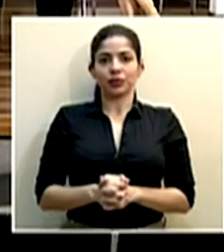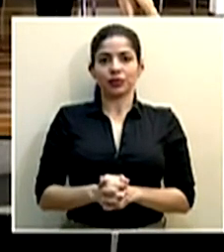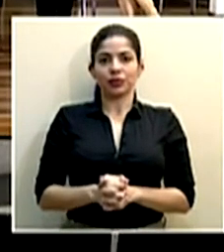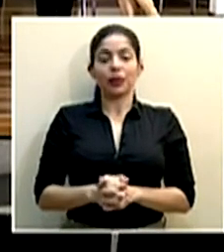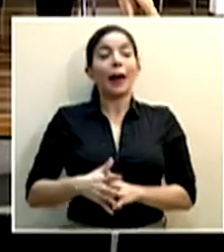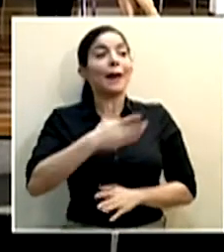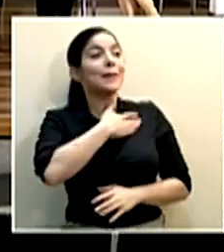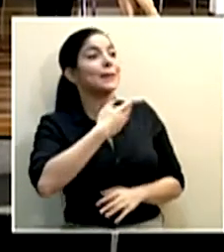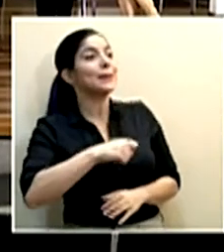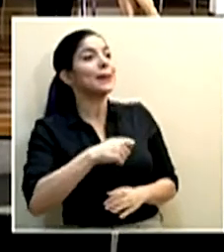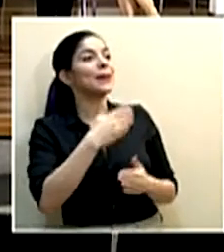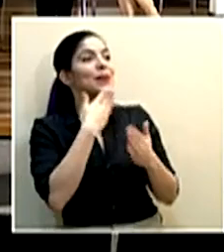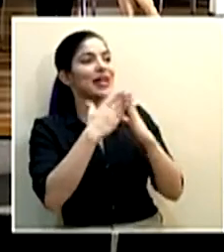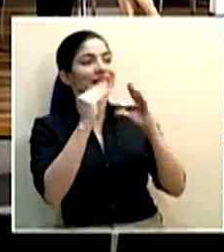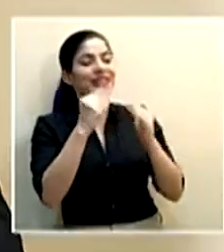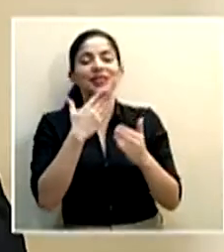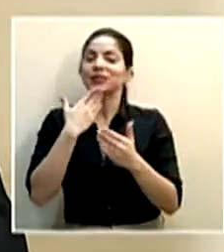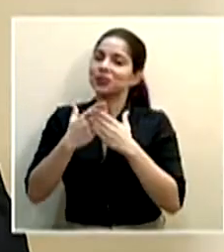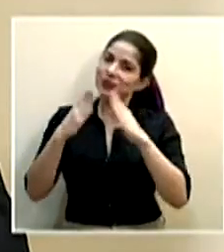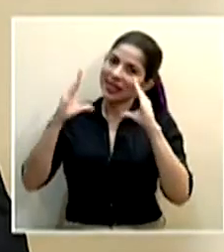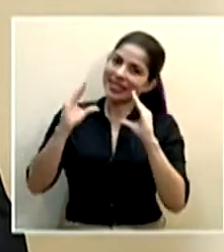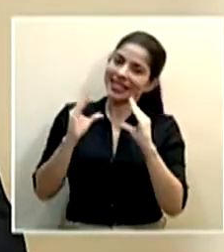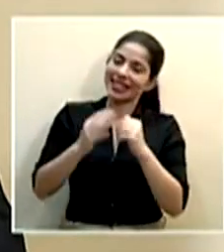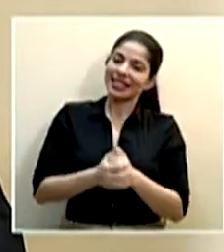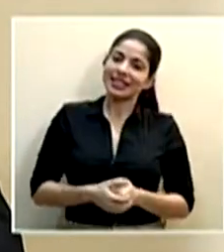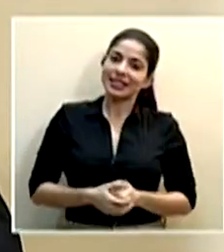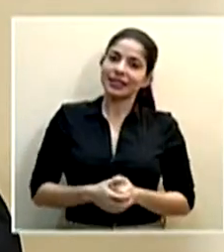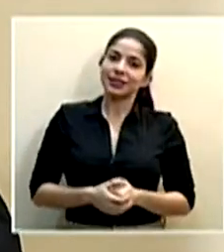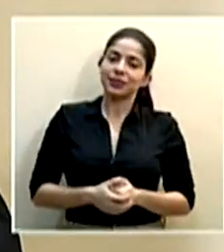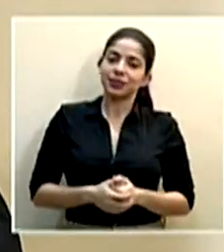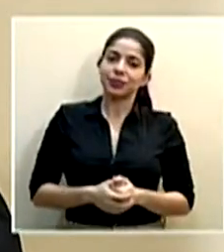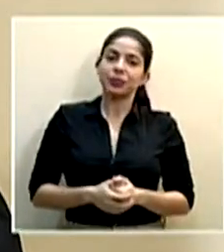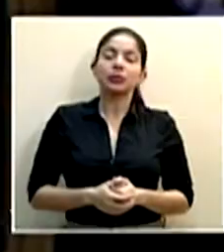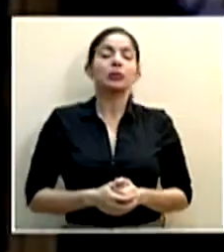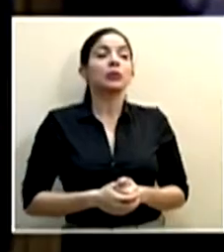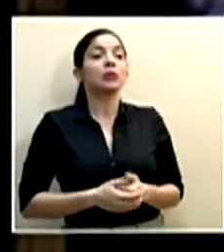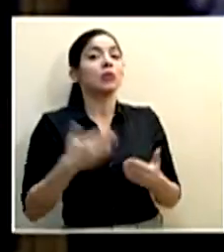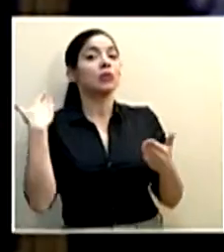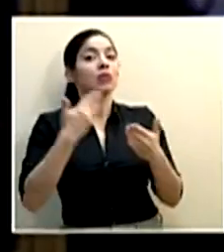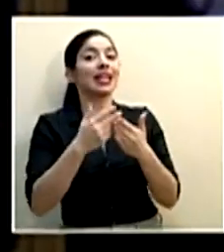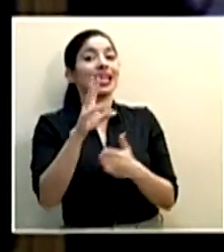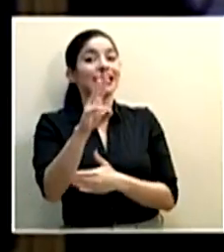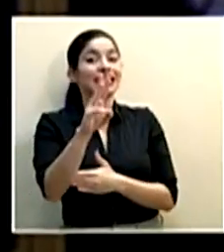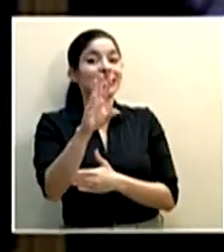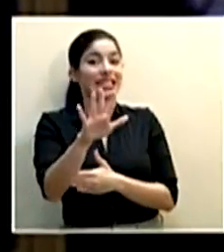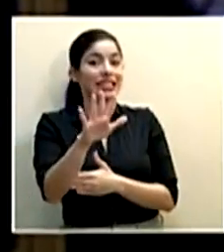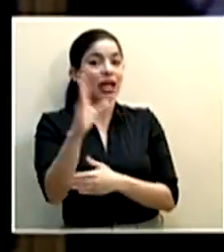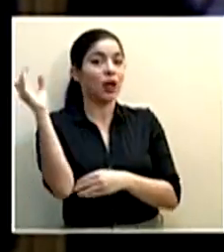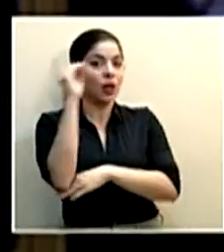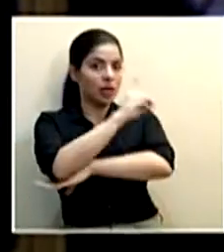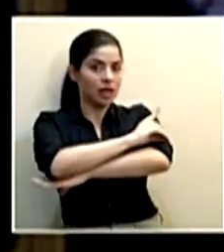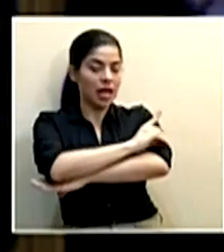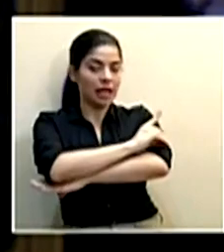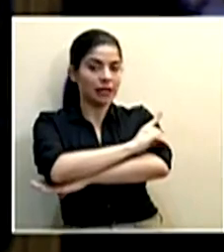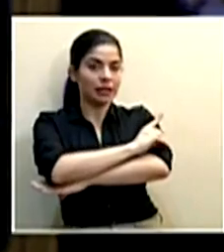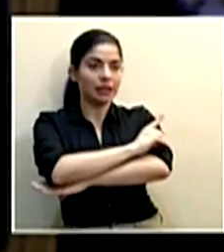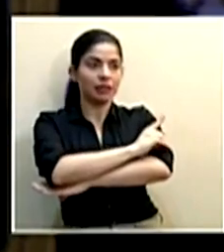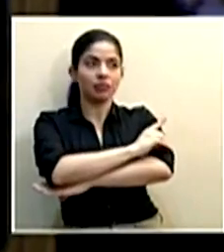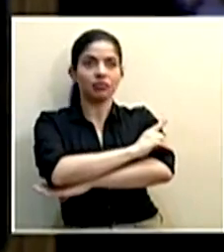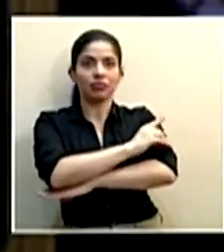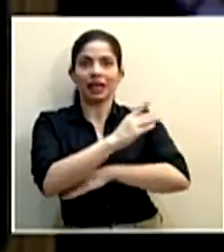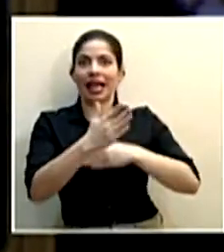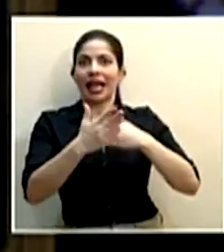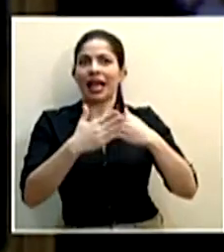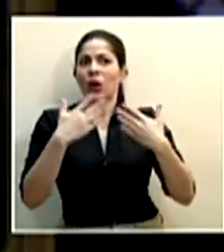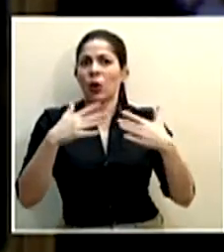Presidente, buenas tardes. Buenas tardes, ministro. Han sido sesenta y cinco días prácticamente